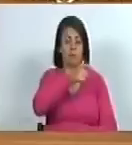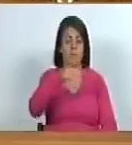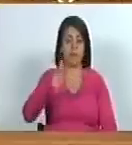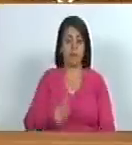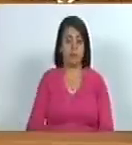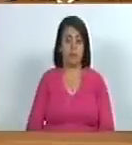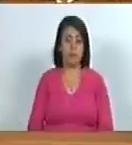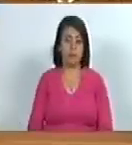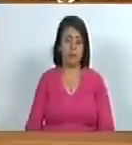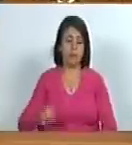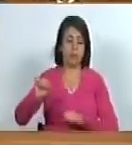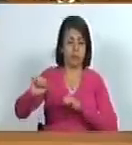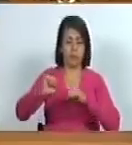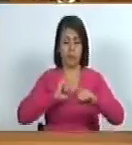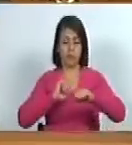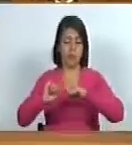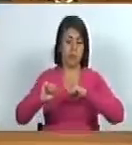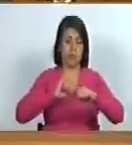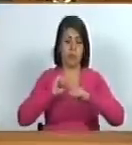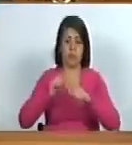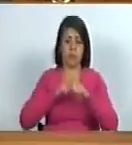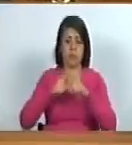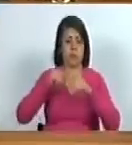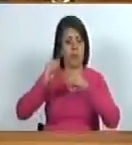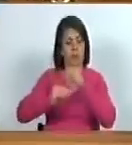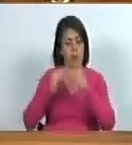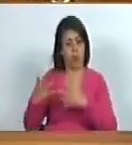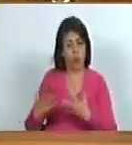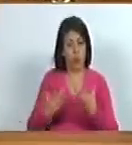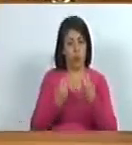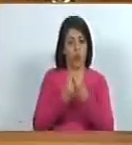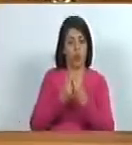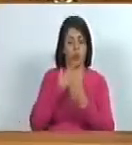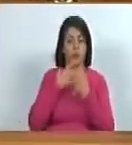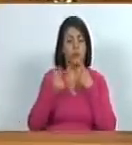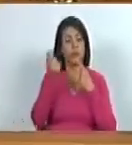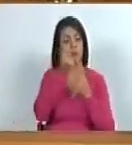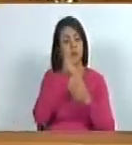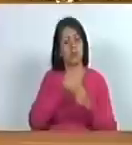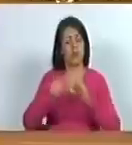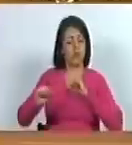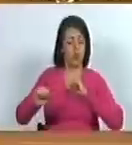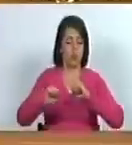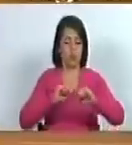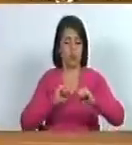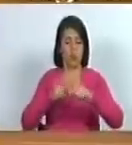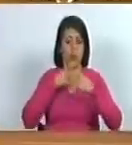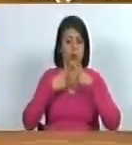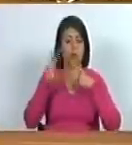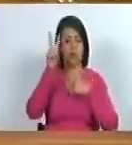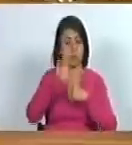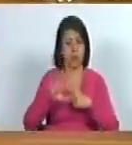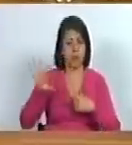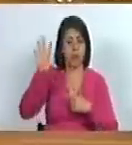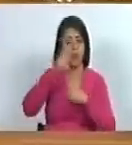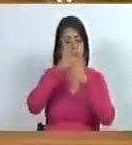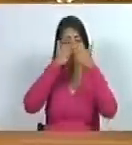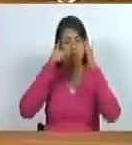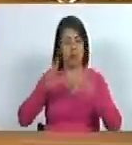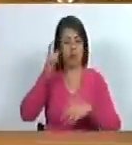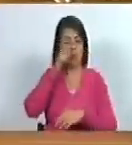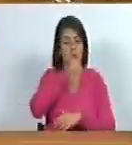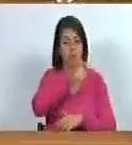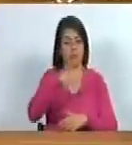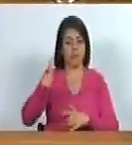que va al ritmo de la música al ritmo de lo que dibuja el cuerpo para decir Venezuela libre y